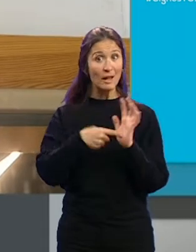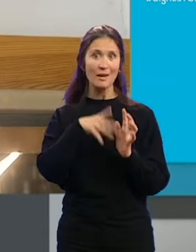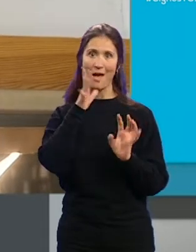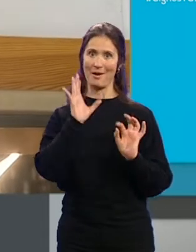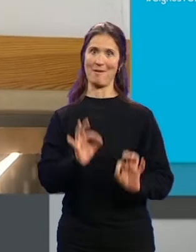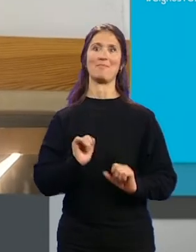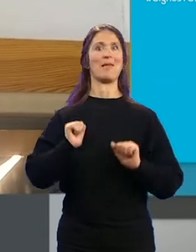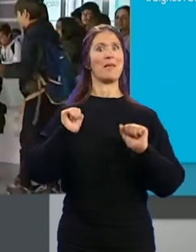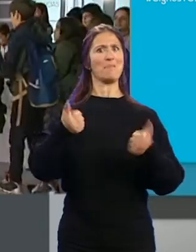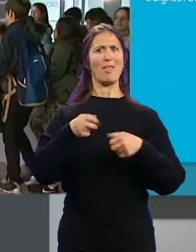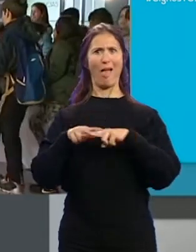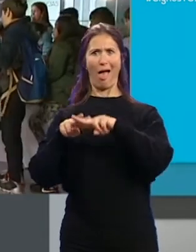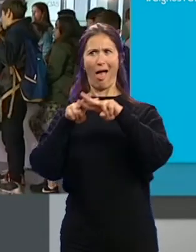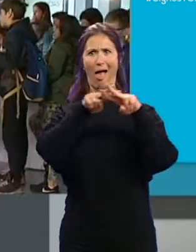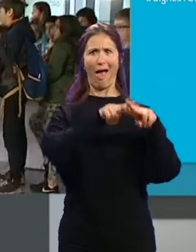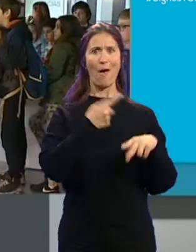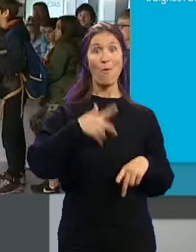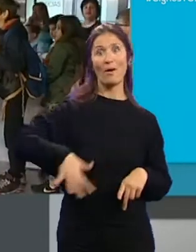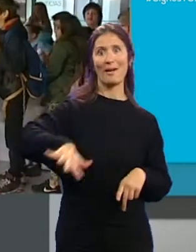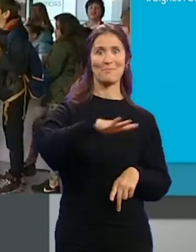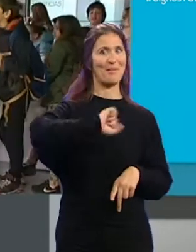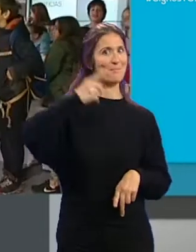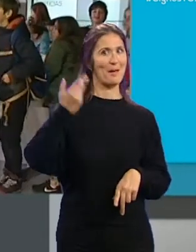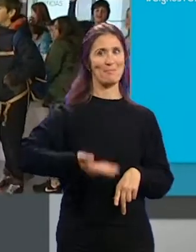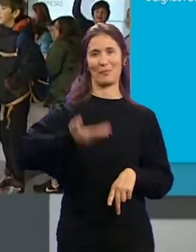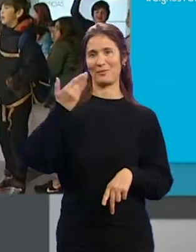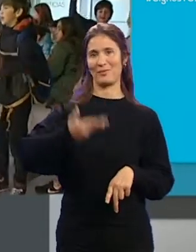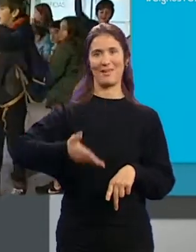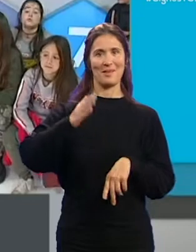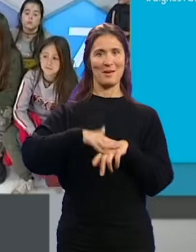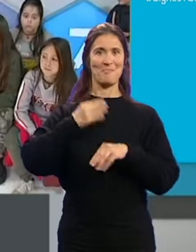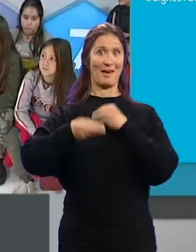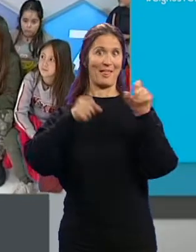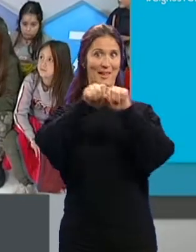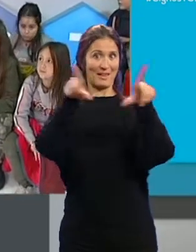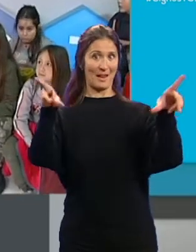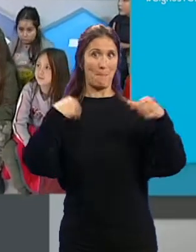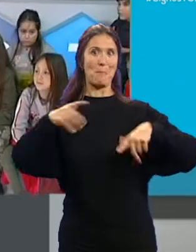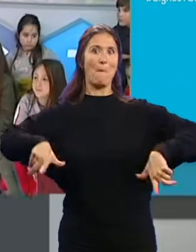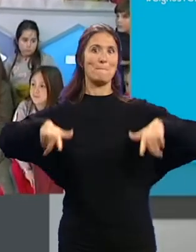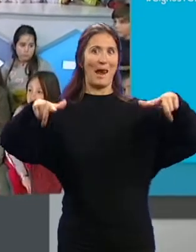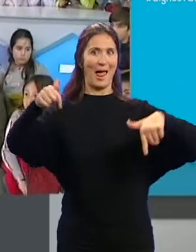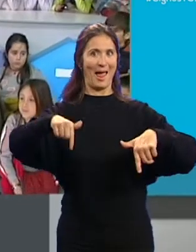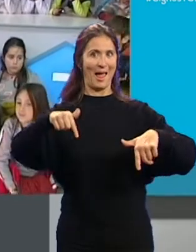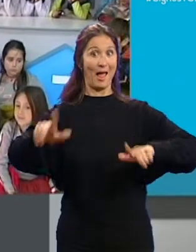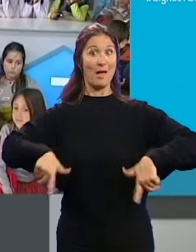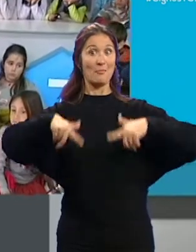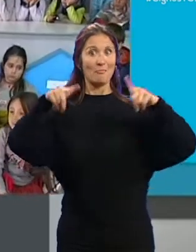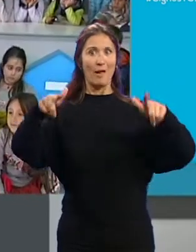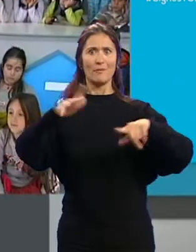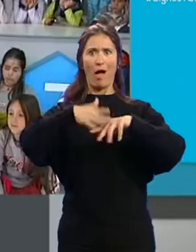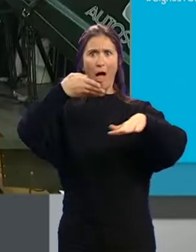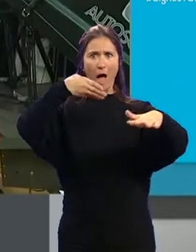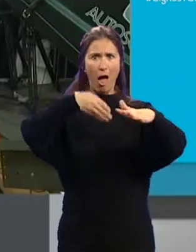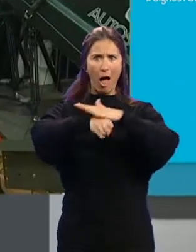el momento de explorar... ...uno de los espacios fundamentales... ...a la hora de hacer la tele... ...el plató... ...donde se han colado